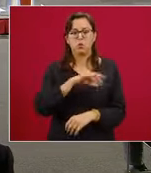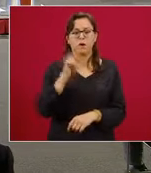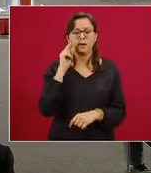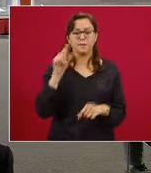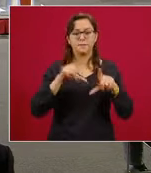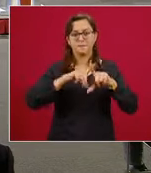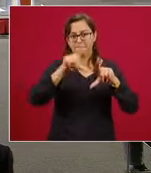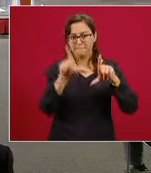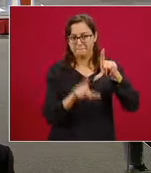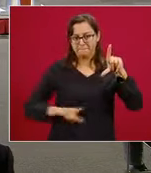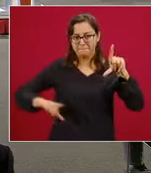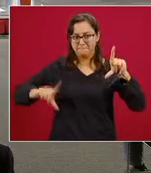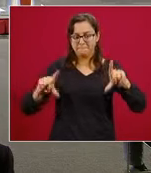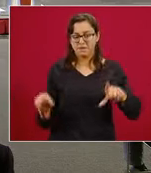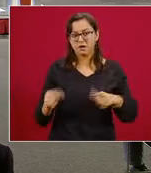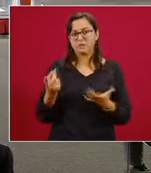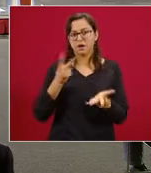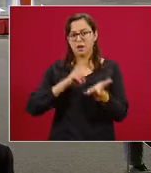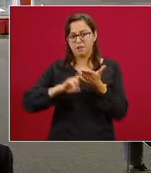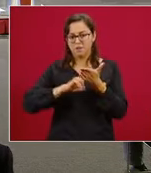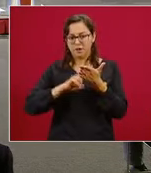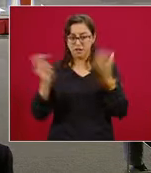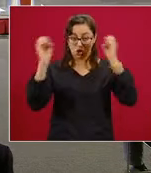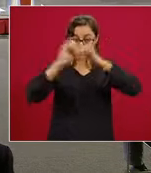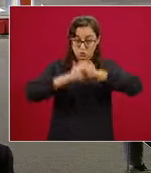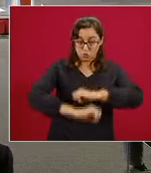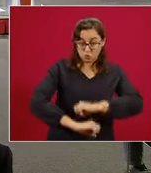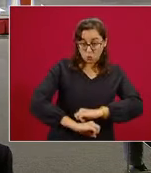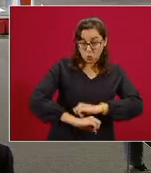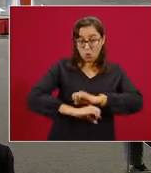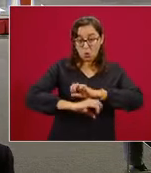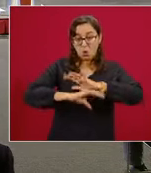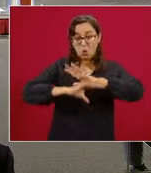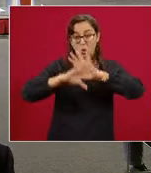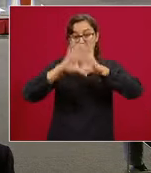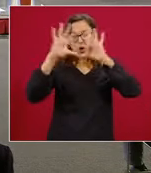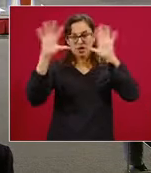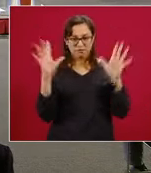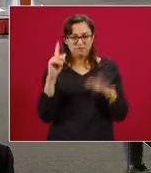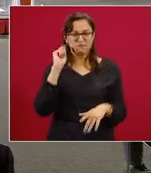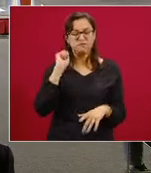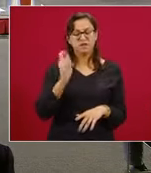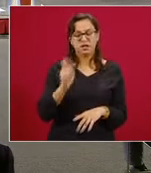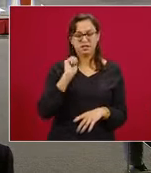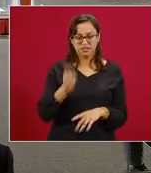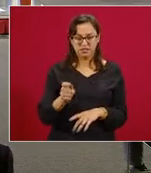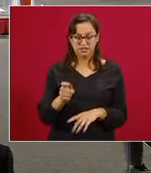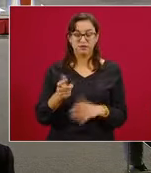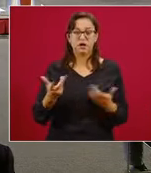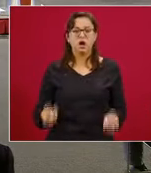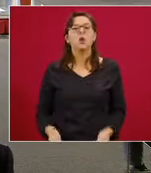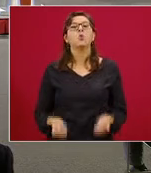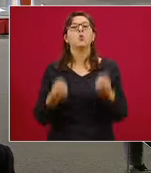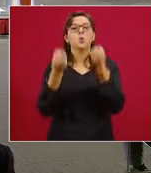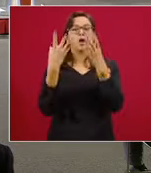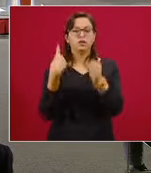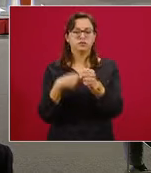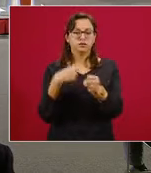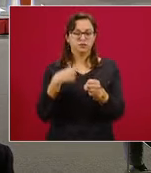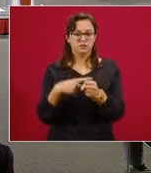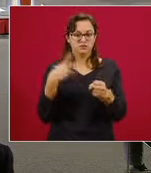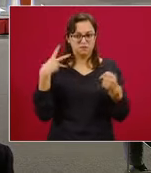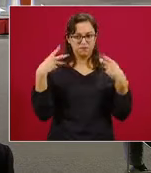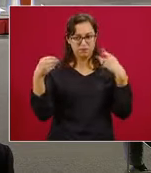general. La intensidad del color verde es proporcional a la intensidad epidémica. Cuando decimos intensidad epidémica es un